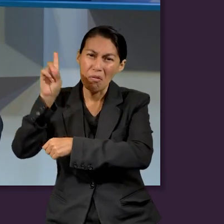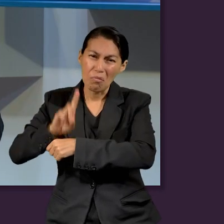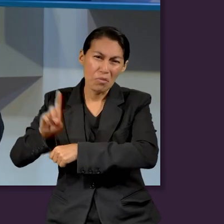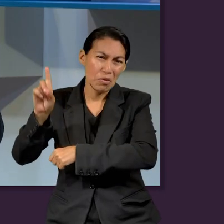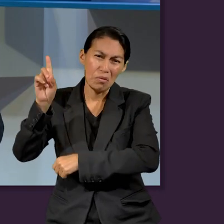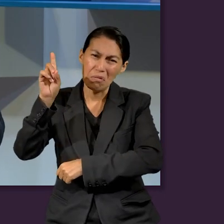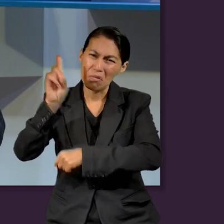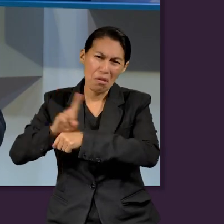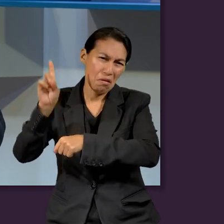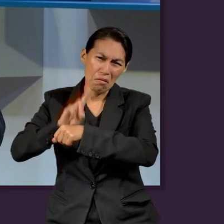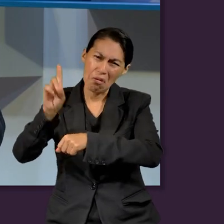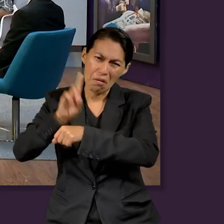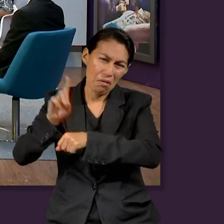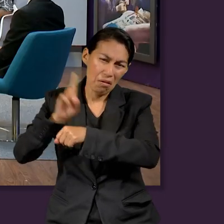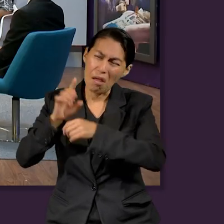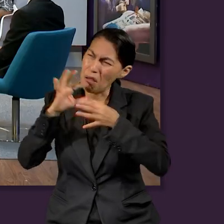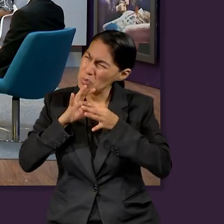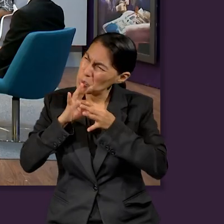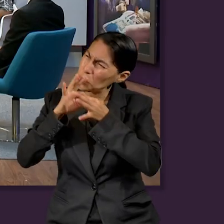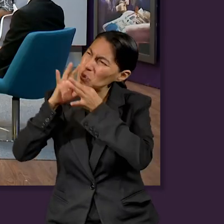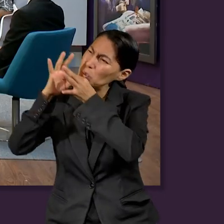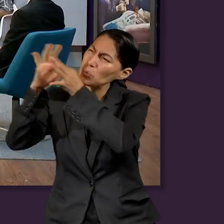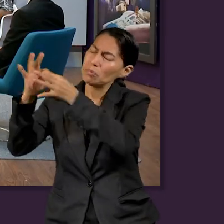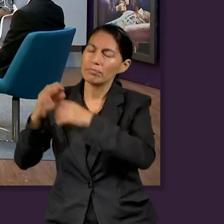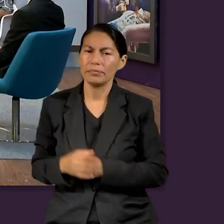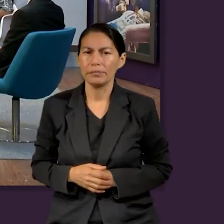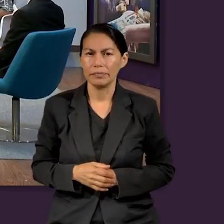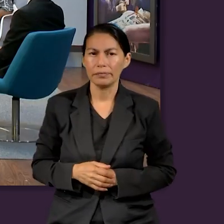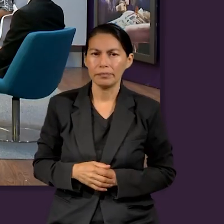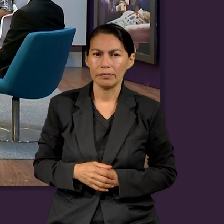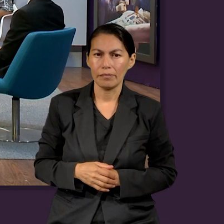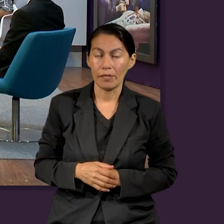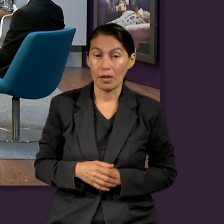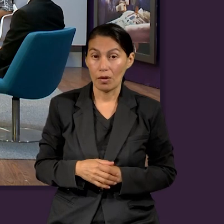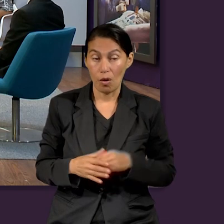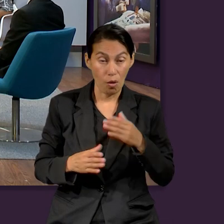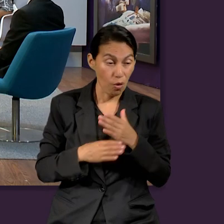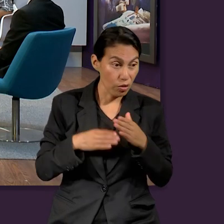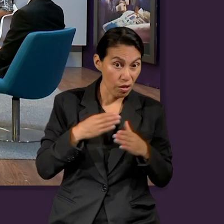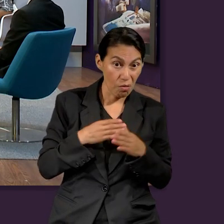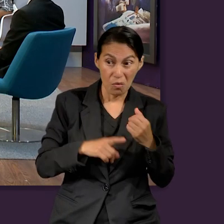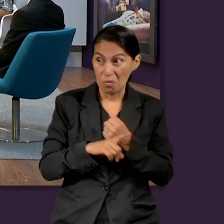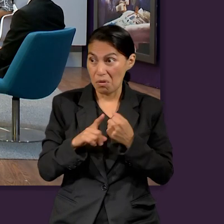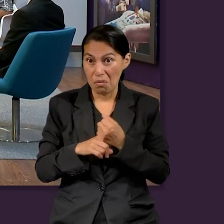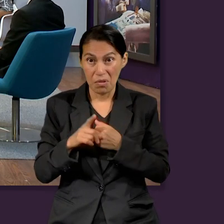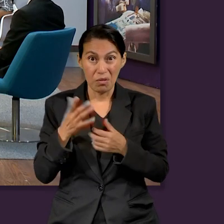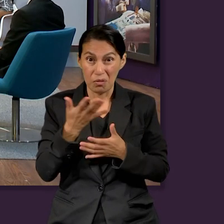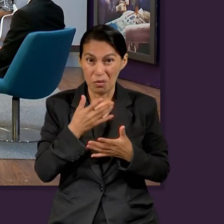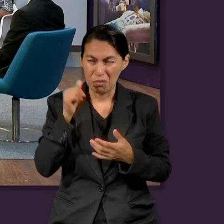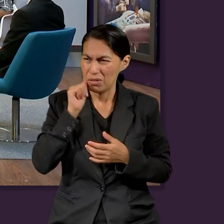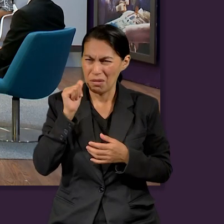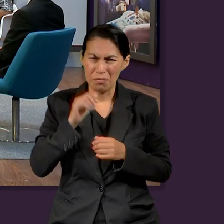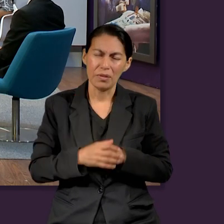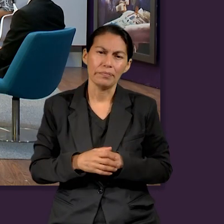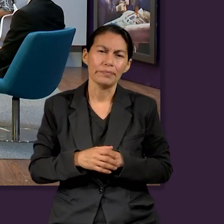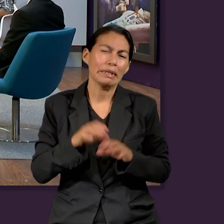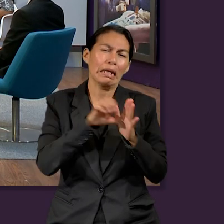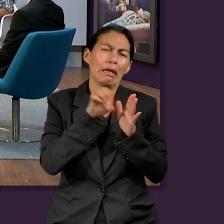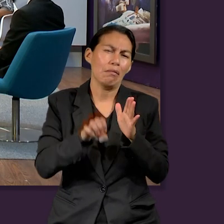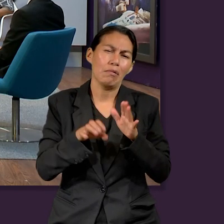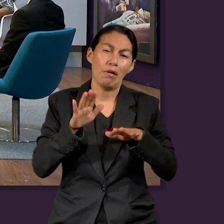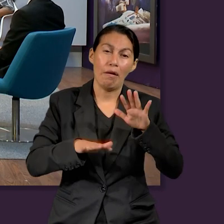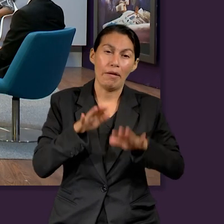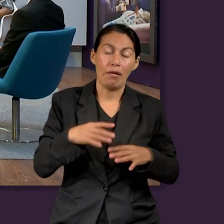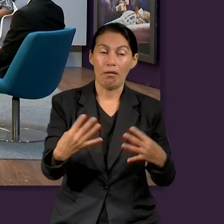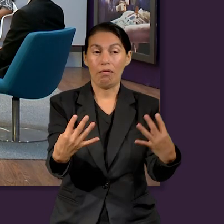todo lugar, una entrega total, en todas circunstancias. No vamos a ser buenos cuando nos está viendo alguien,